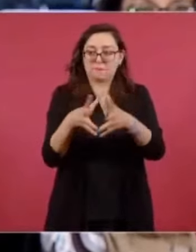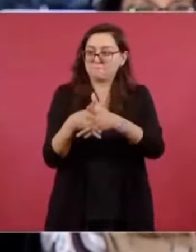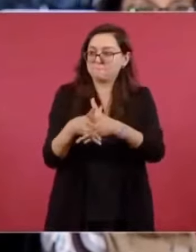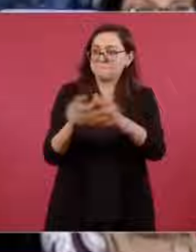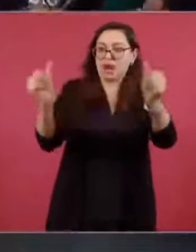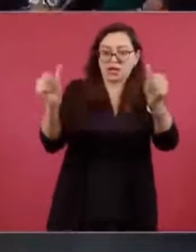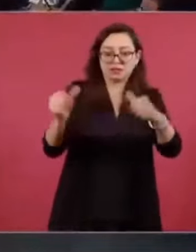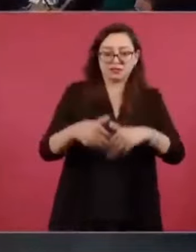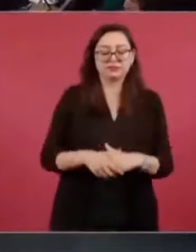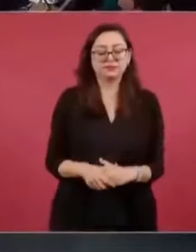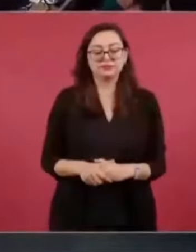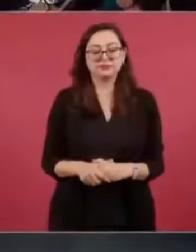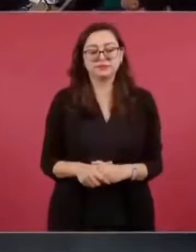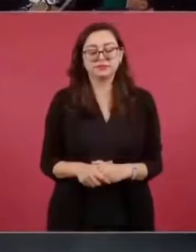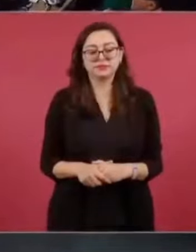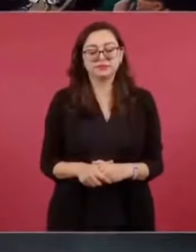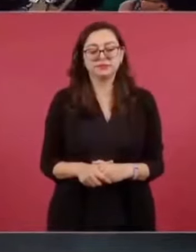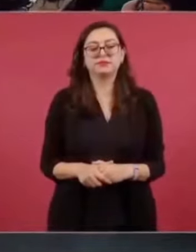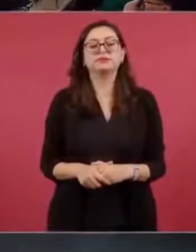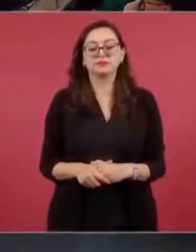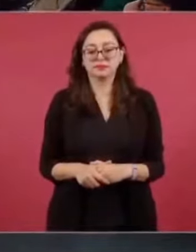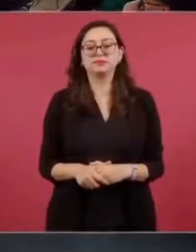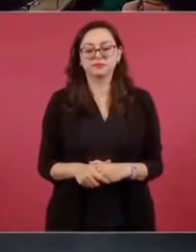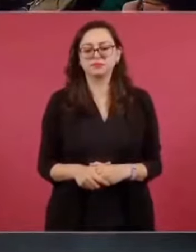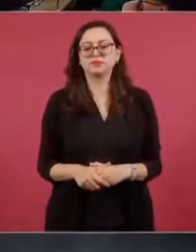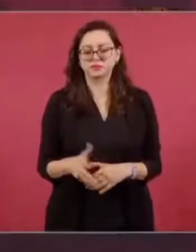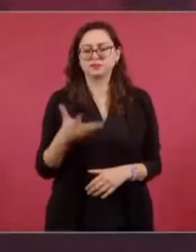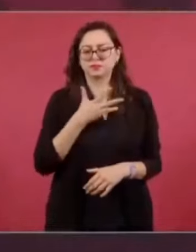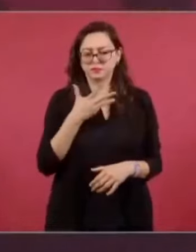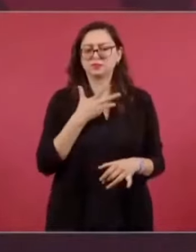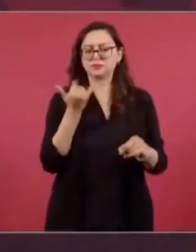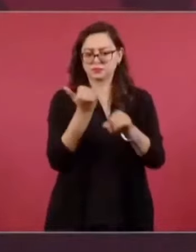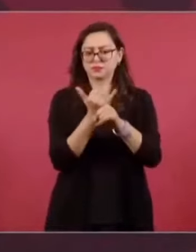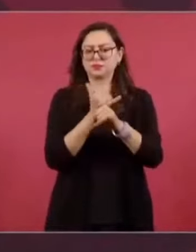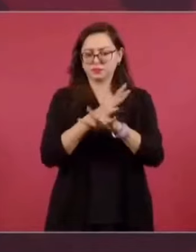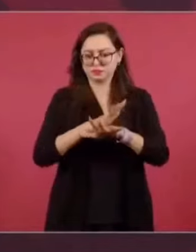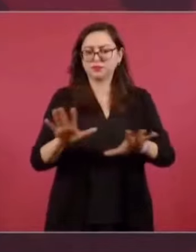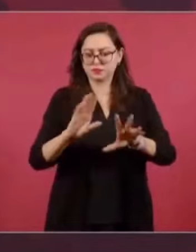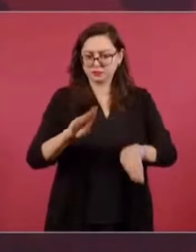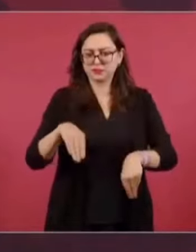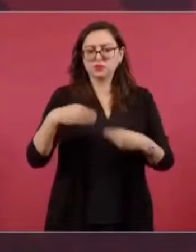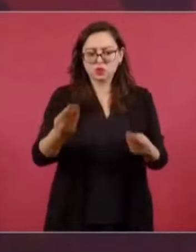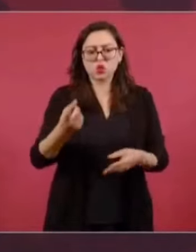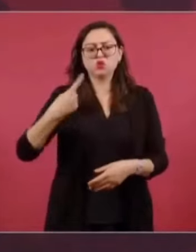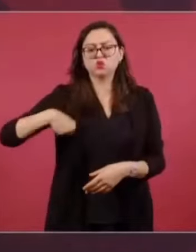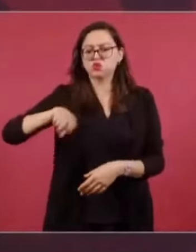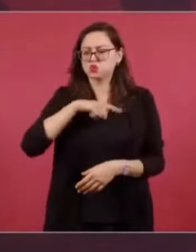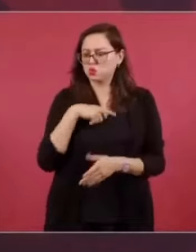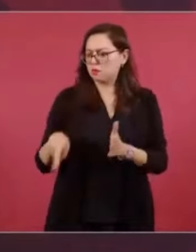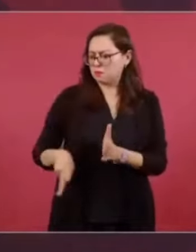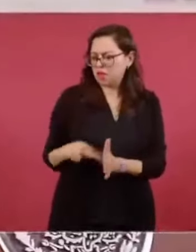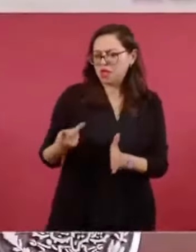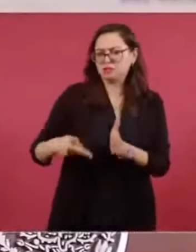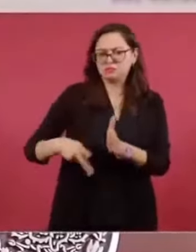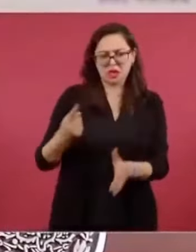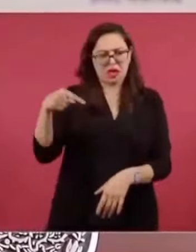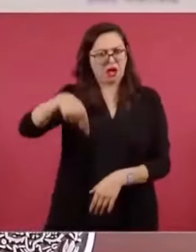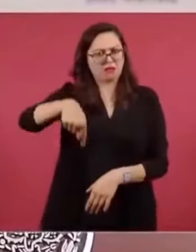Sí, tenemos los informes. Se está informando periódicamente. El último informe